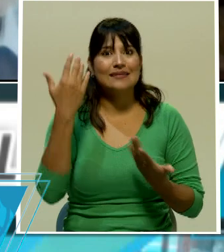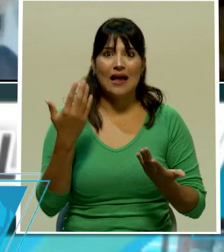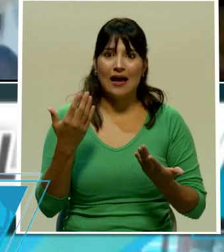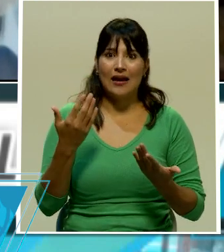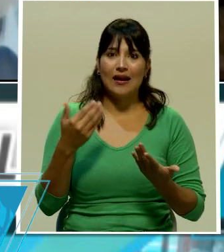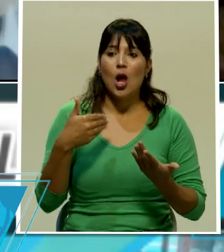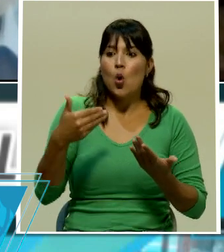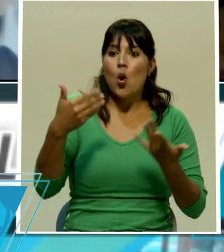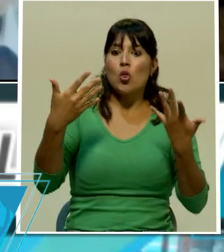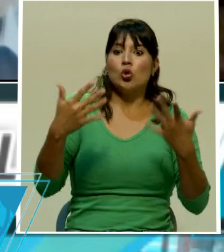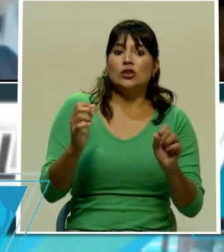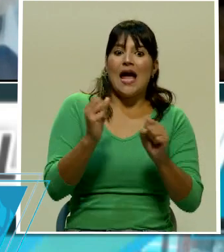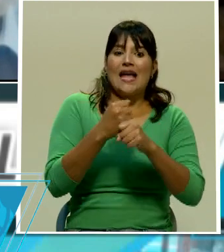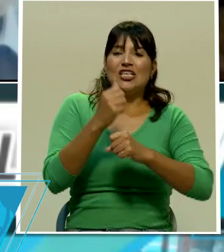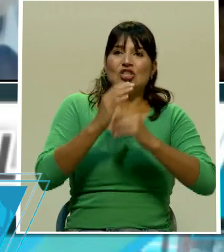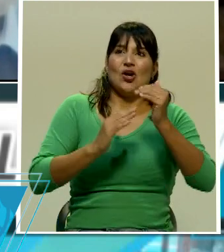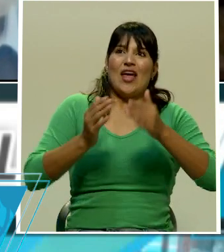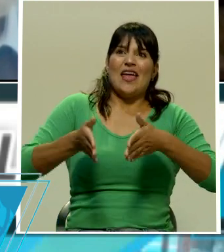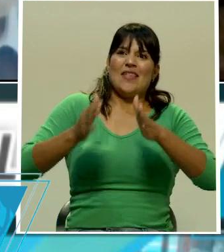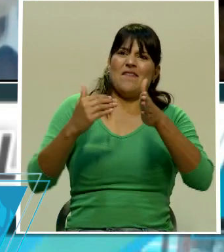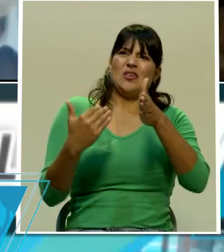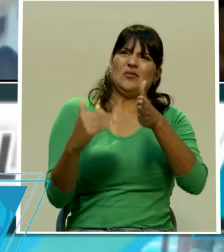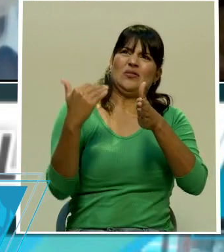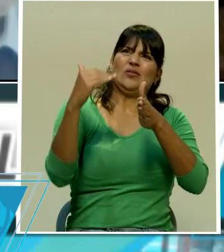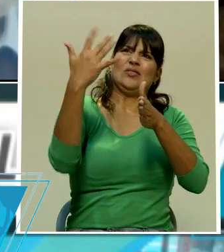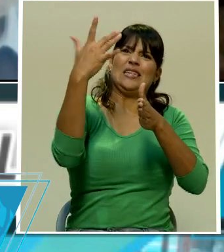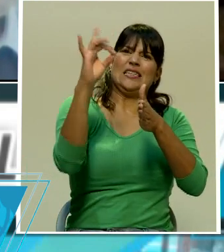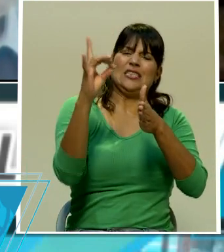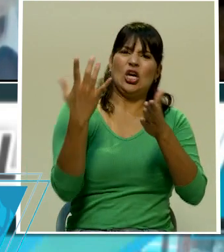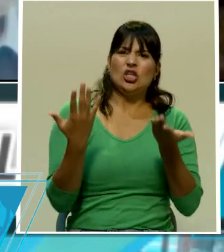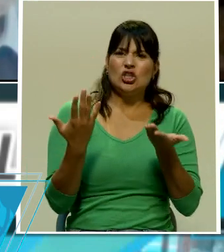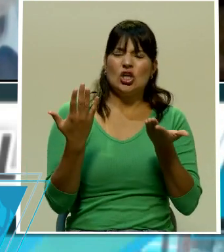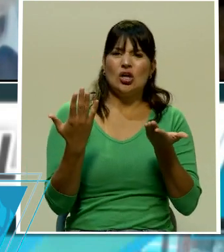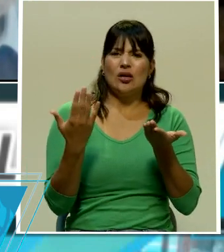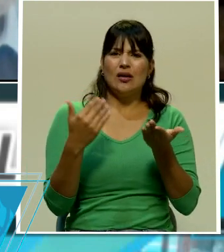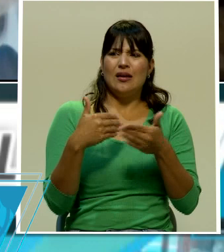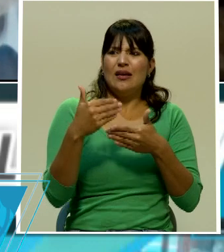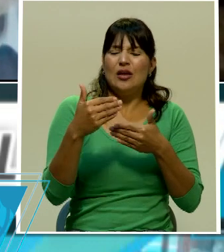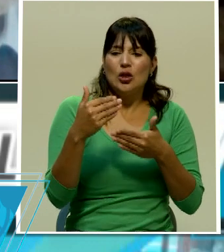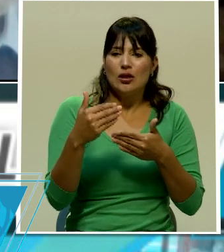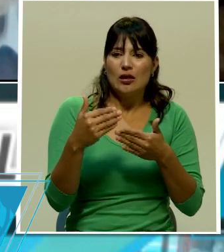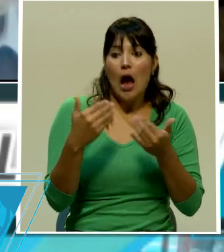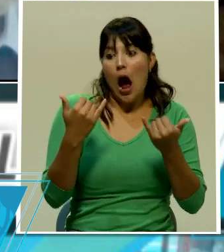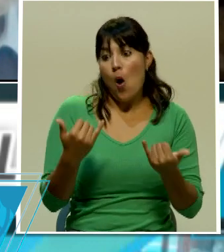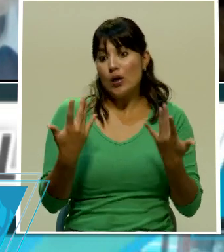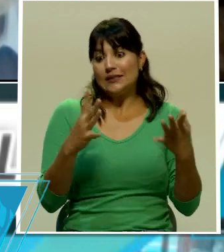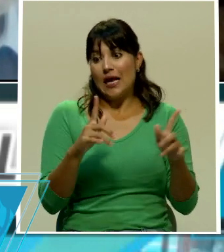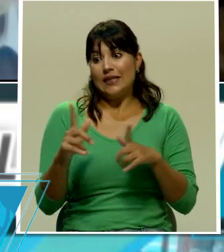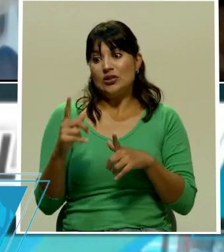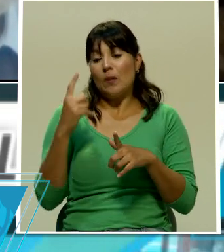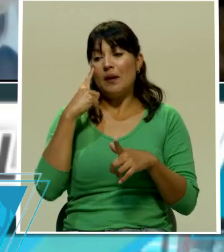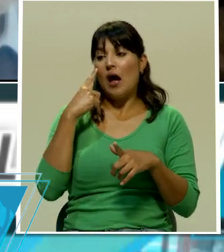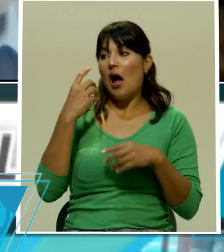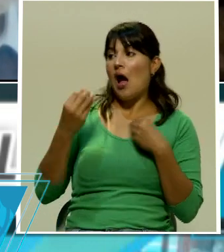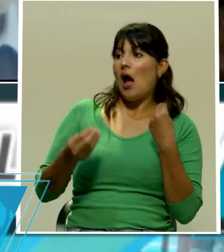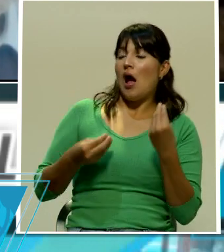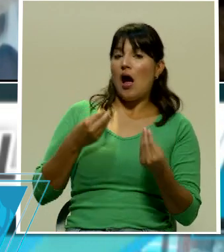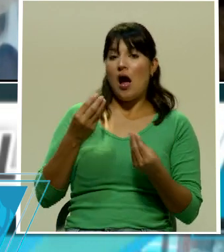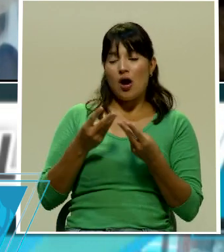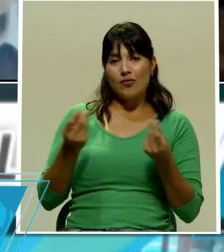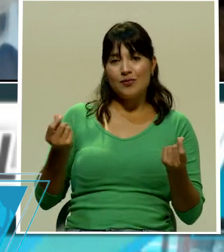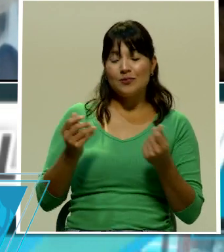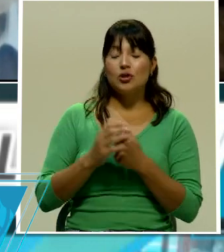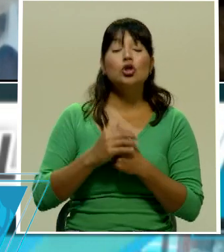construidos y ver como lo resolvemos yo entiendo la buena voluntad que va a poner usted para y ojalá el directorio